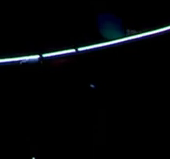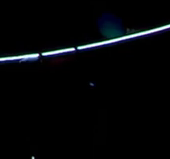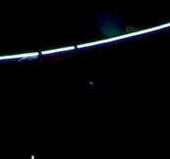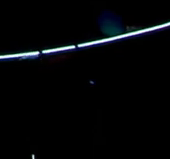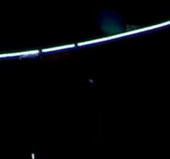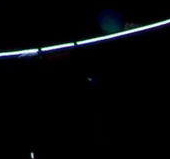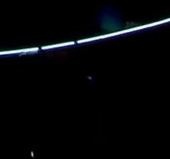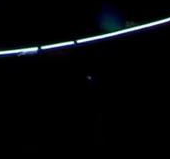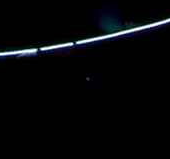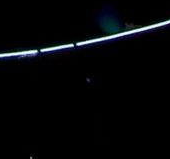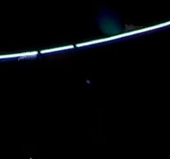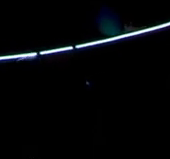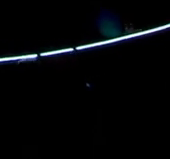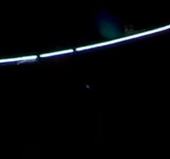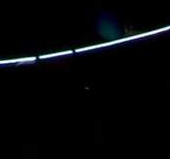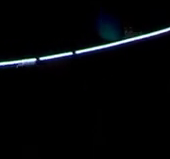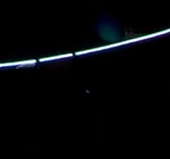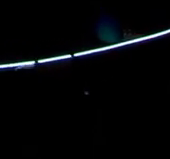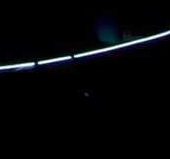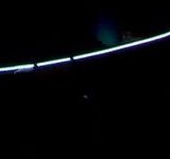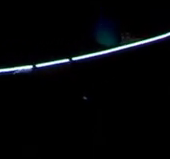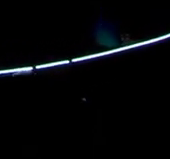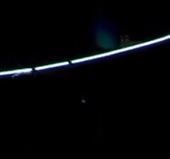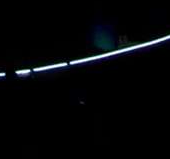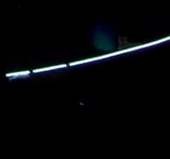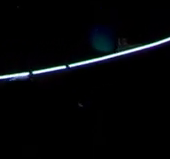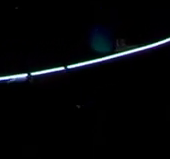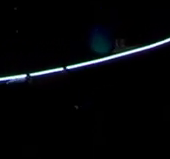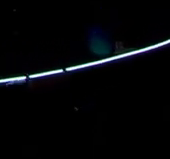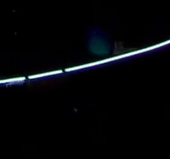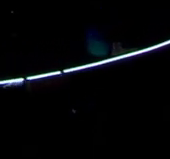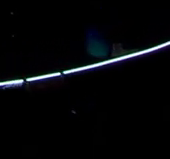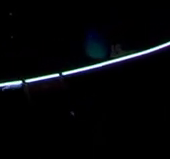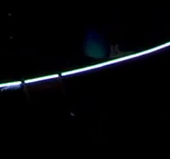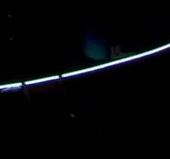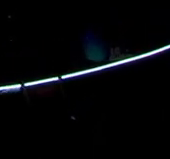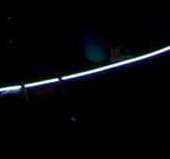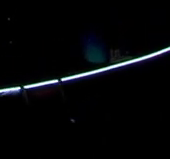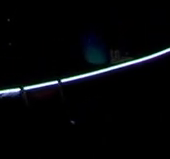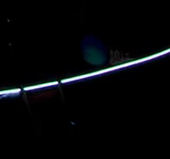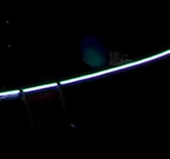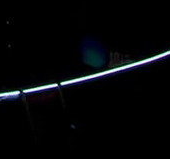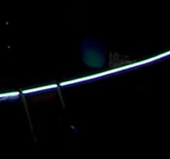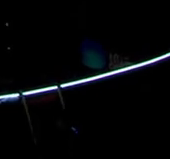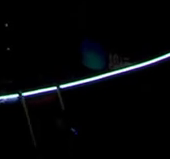día de Congreso Futuro, junto a Chimamanda Ngozi Adichie. Bienvenida.